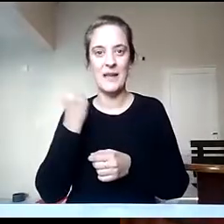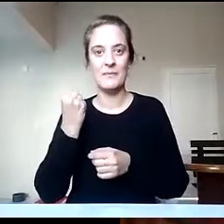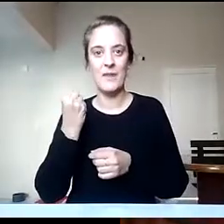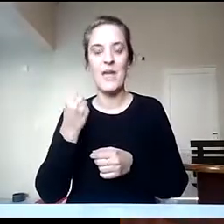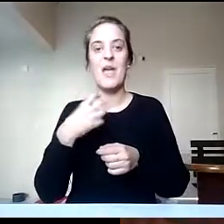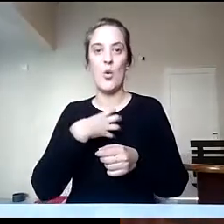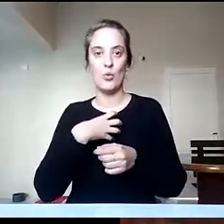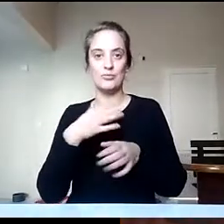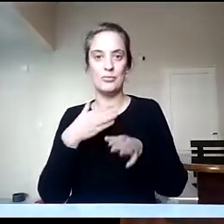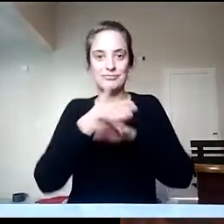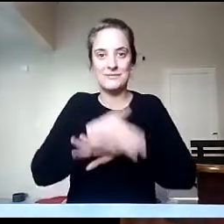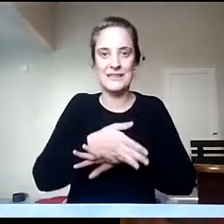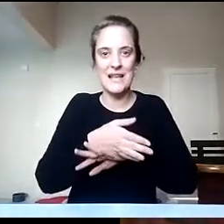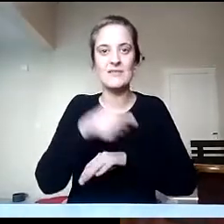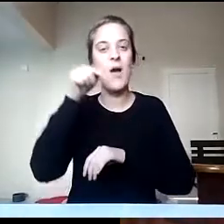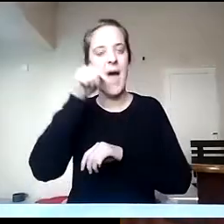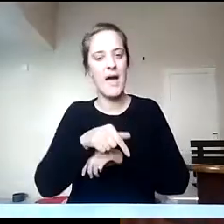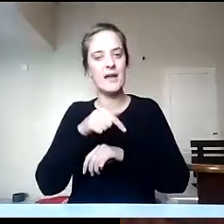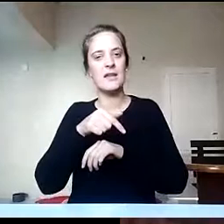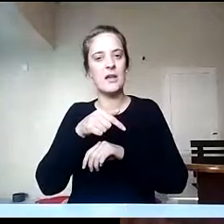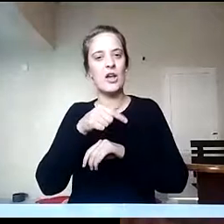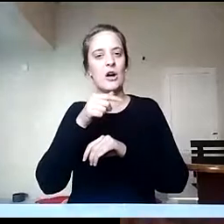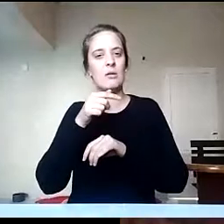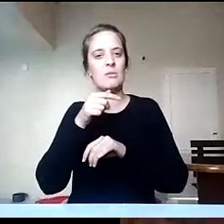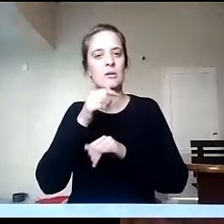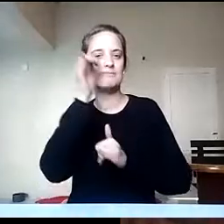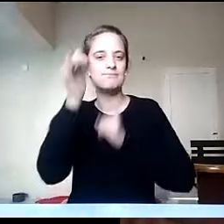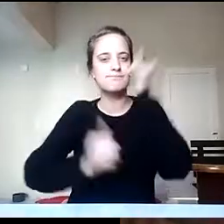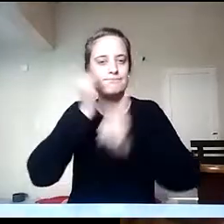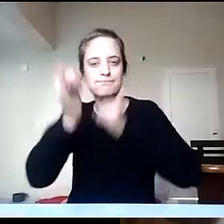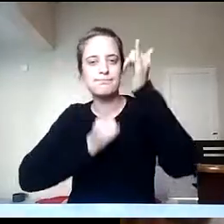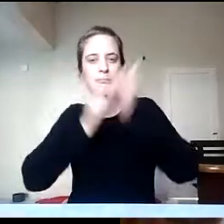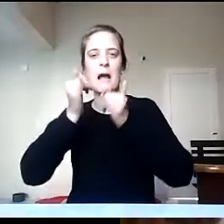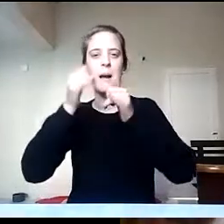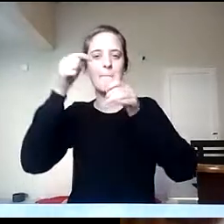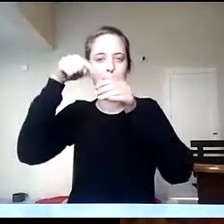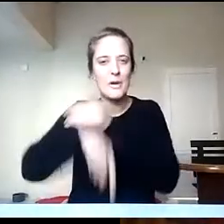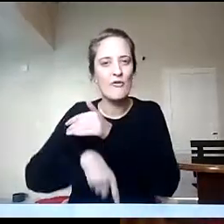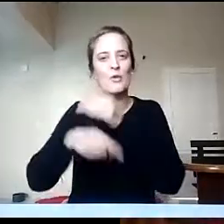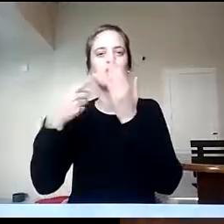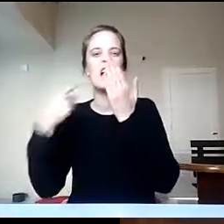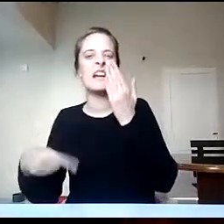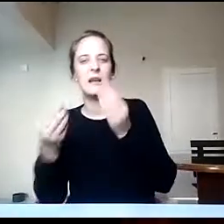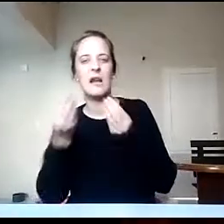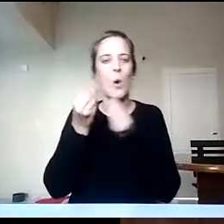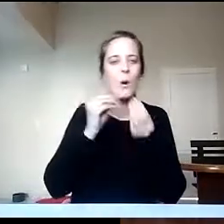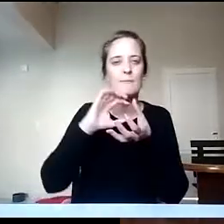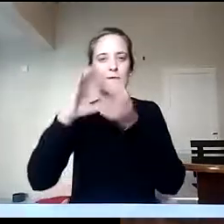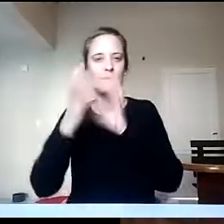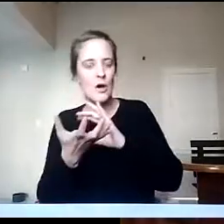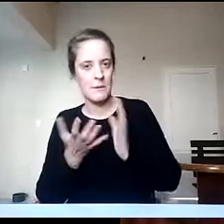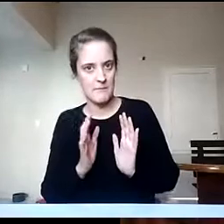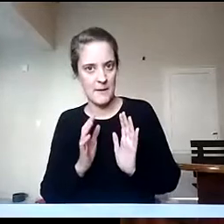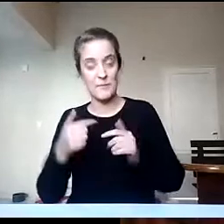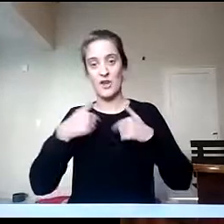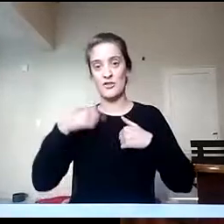se les abre un poco el abanico para entender cómo es la carrera, qué les ofrecemos. Yo les voy a contar mi experiencia personal,